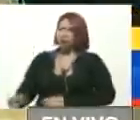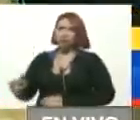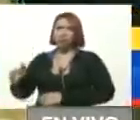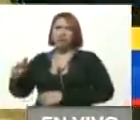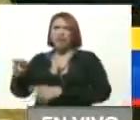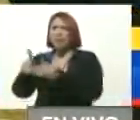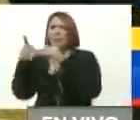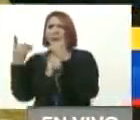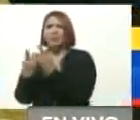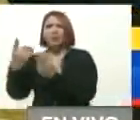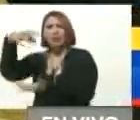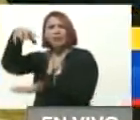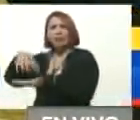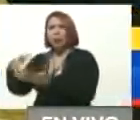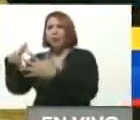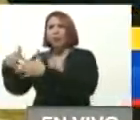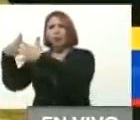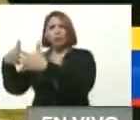¿fue el que salió?